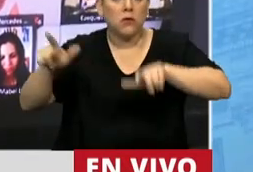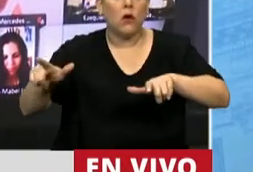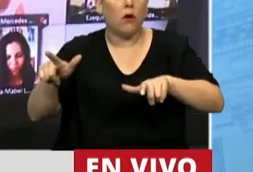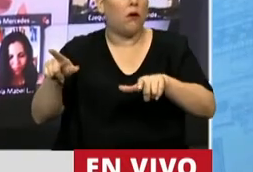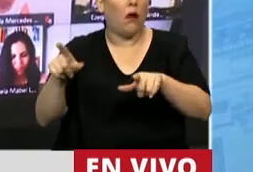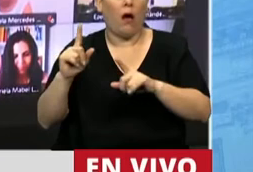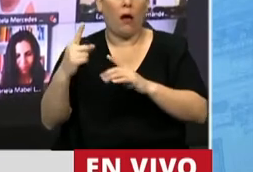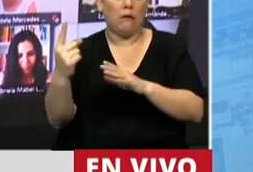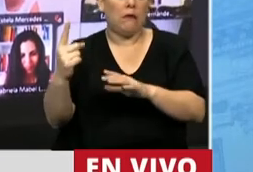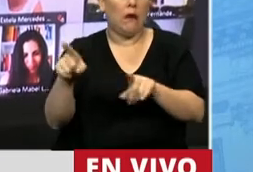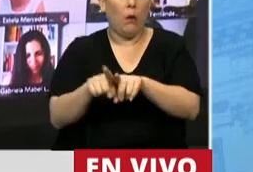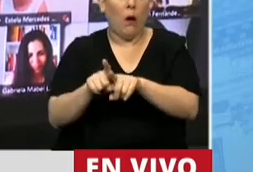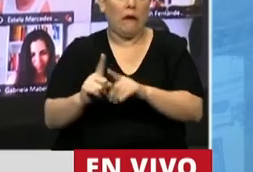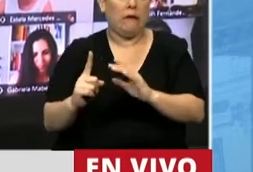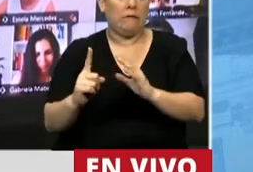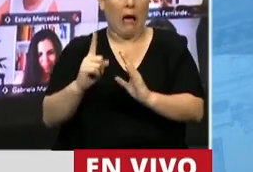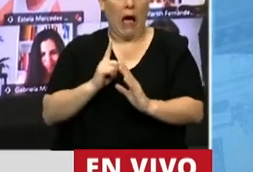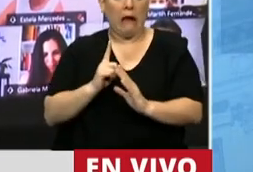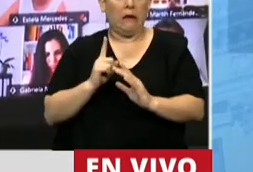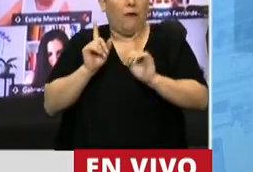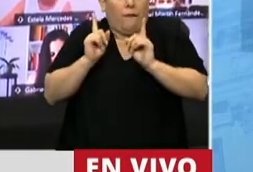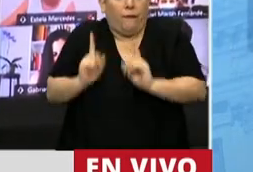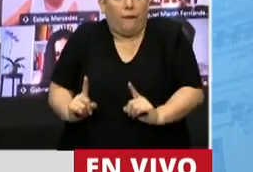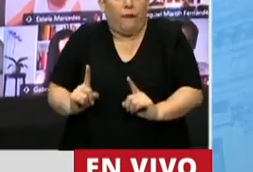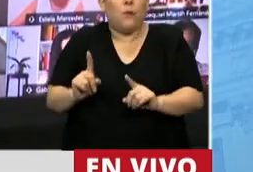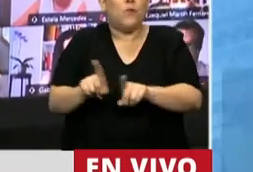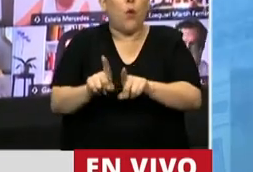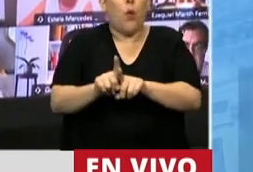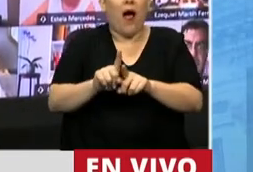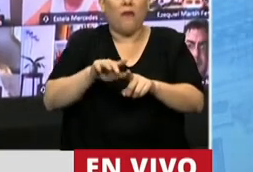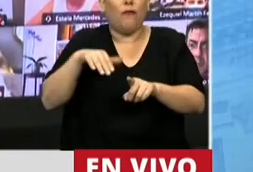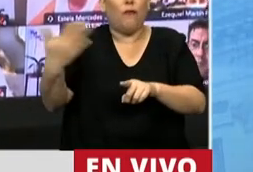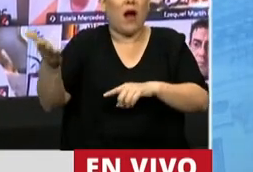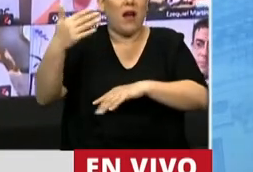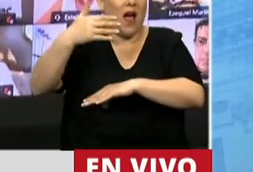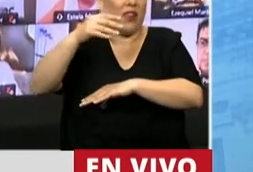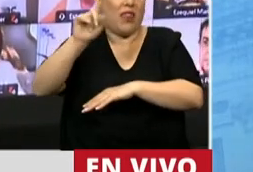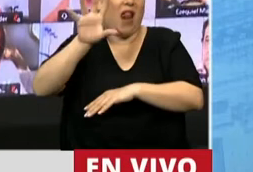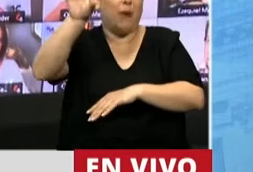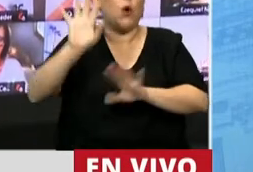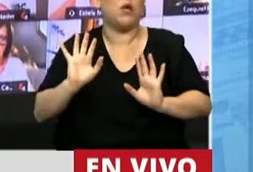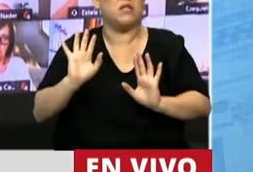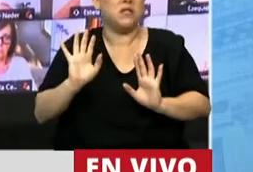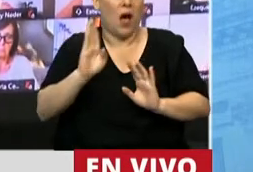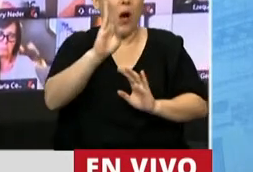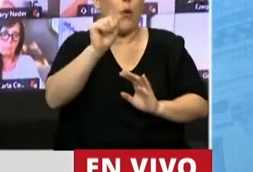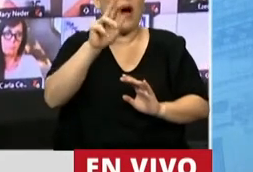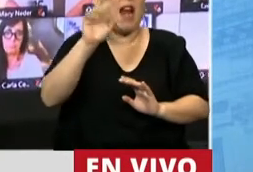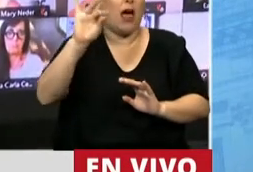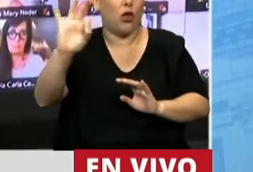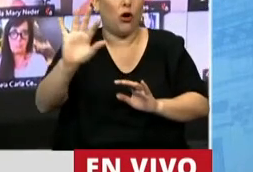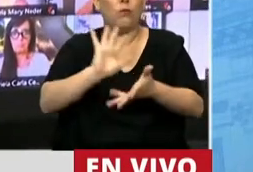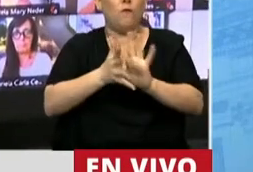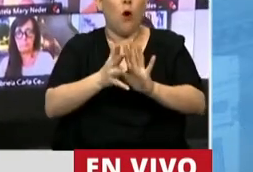noticia que hay más de 7.500 formoseños varados. Pero permítame que usted haga una sola cuenta. De